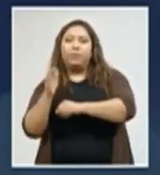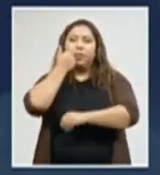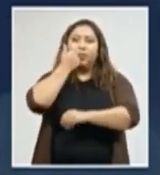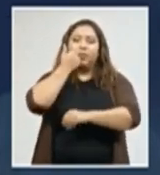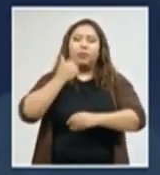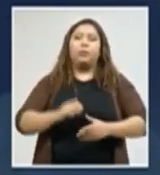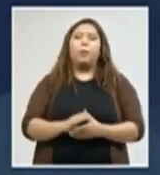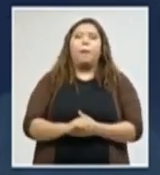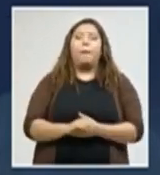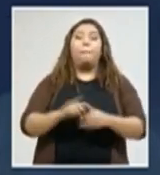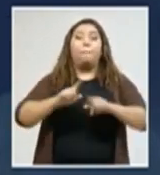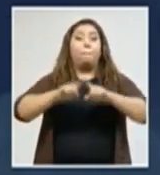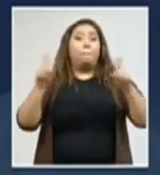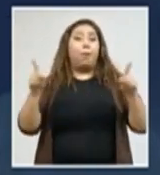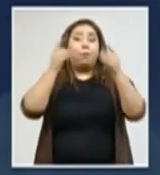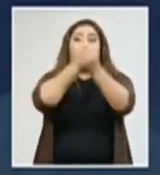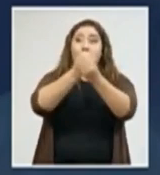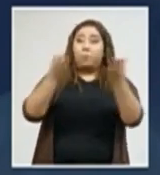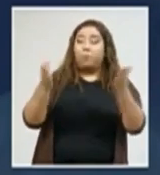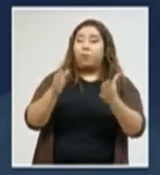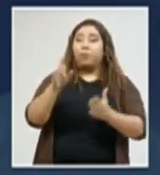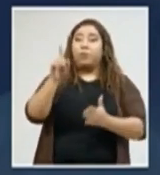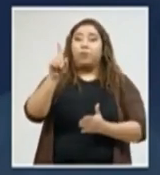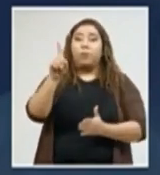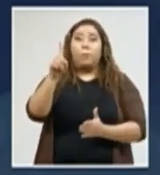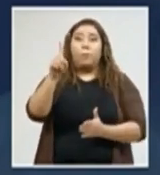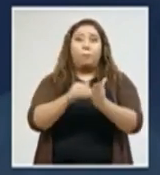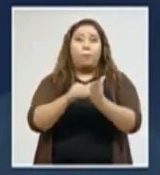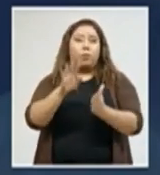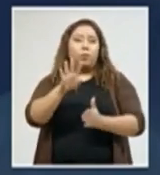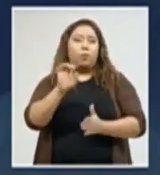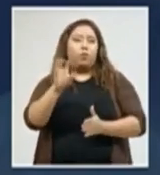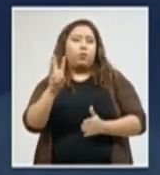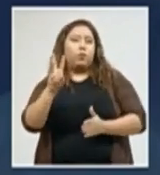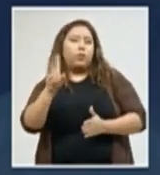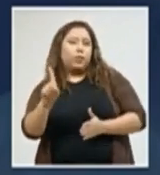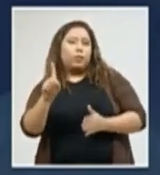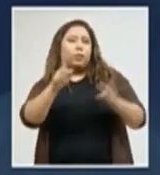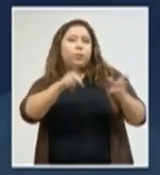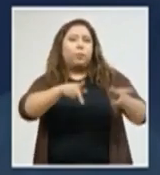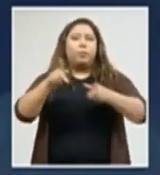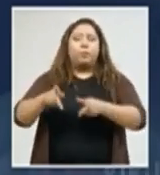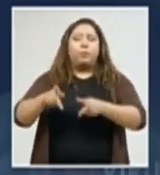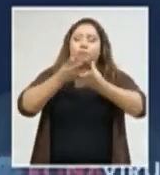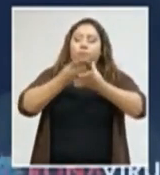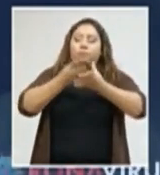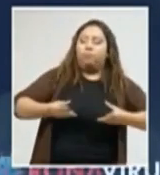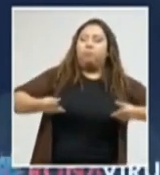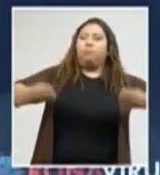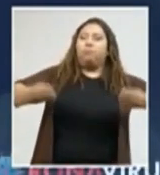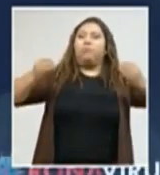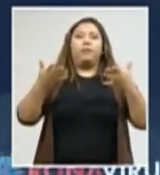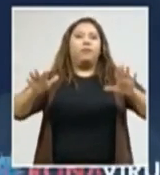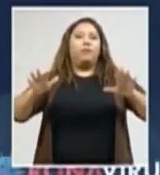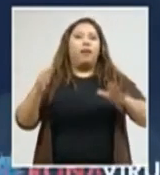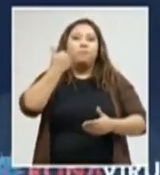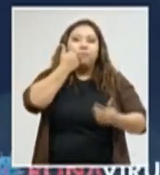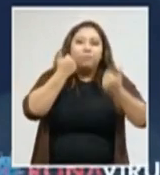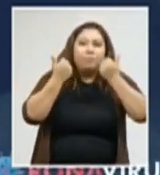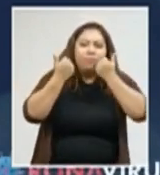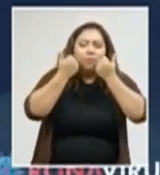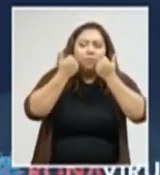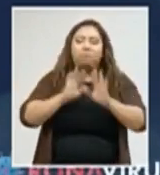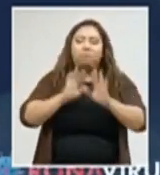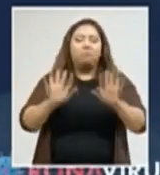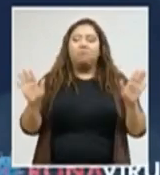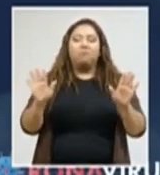place comentar que tenemos 1,461 pacientes recuperados que han vencido el COVID en nuestro